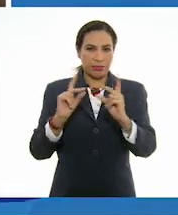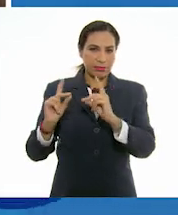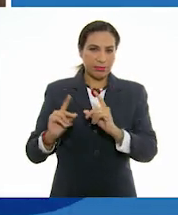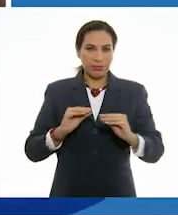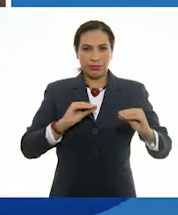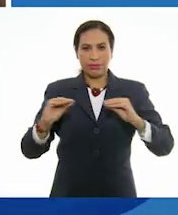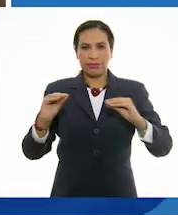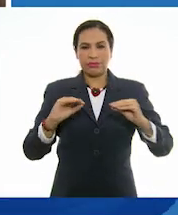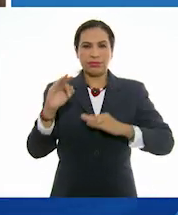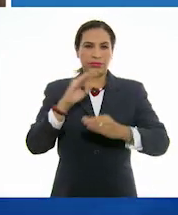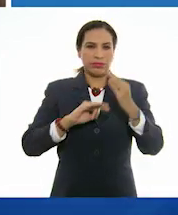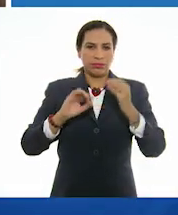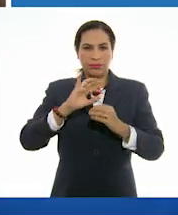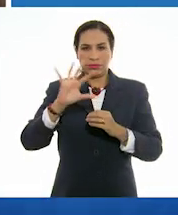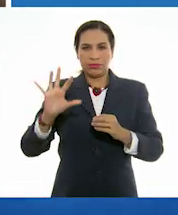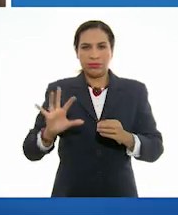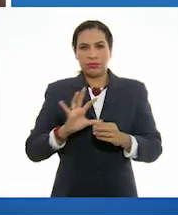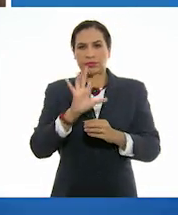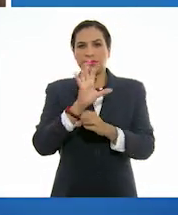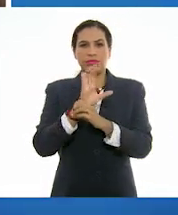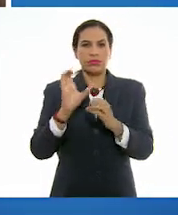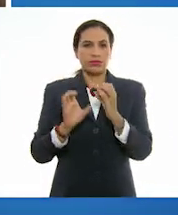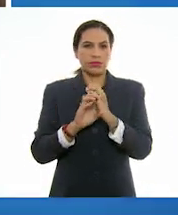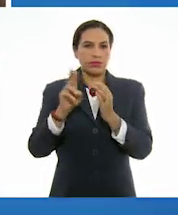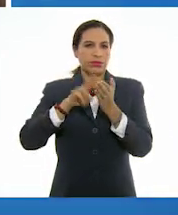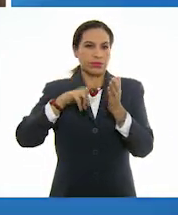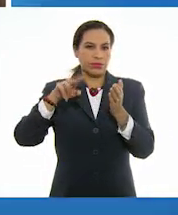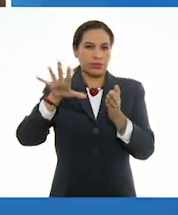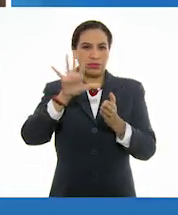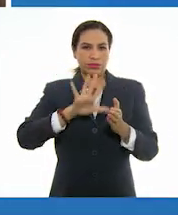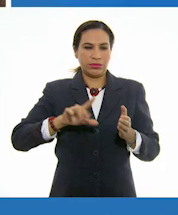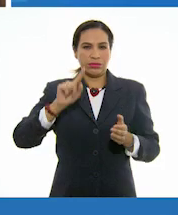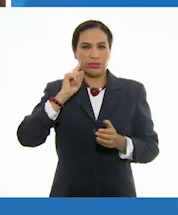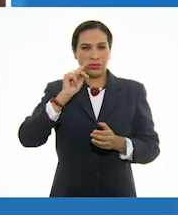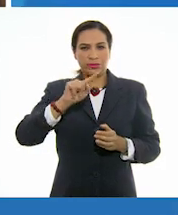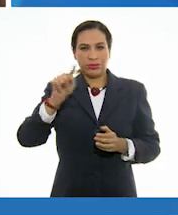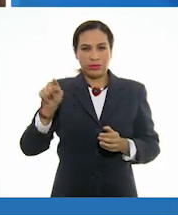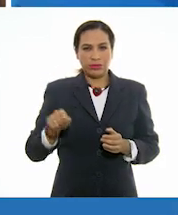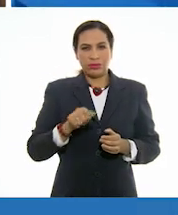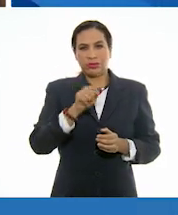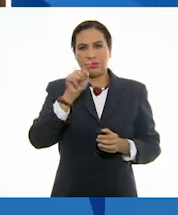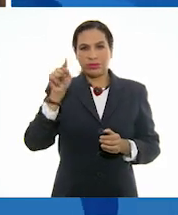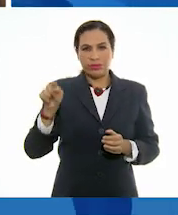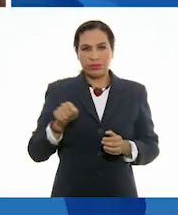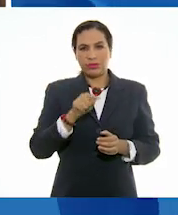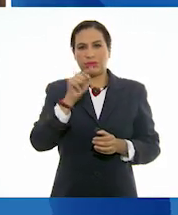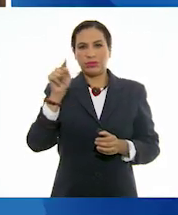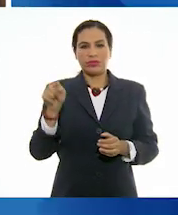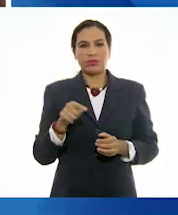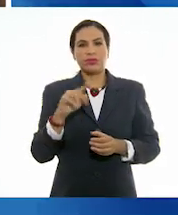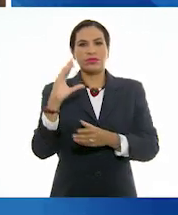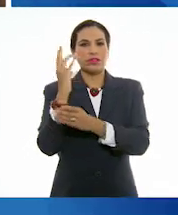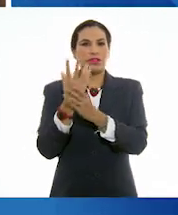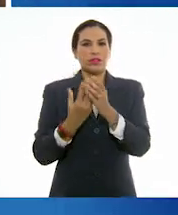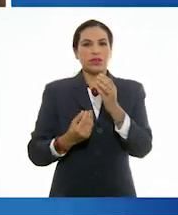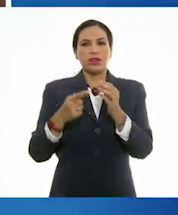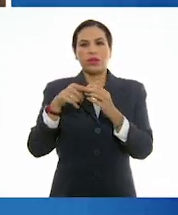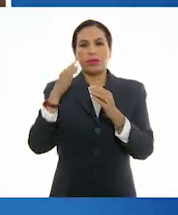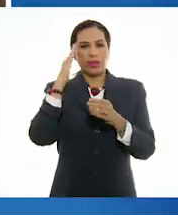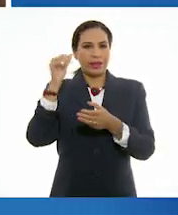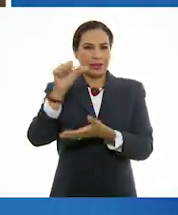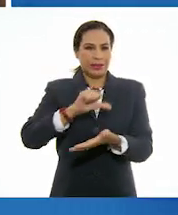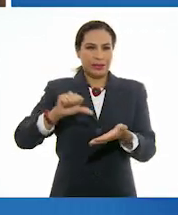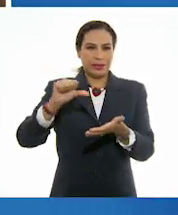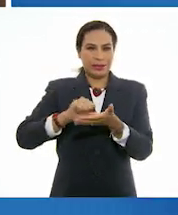por cómo están colocados los objetos en el espacio de manera circular, como si fuera un remolino que parte del centro hacia las